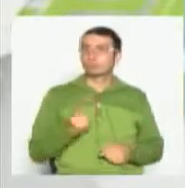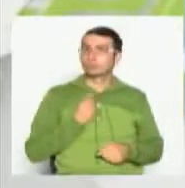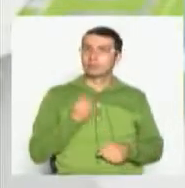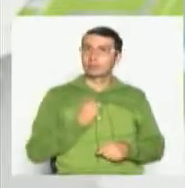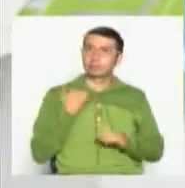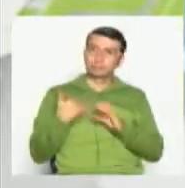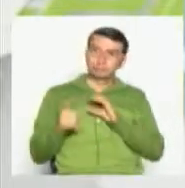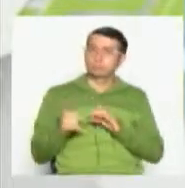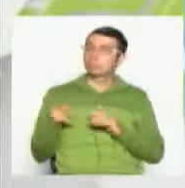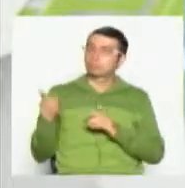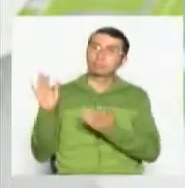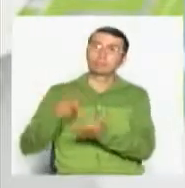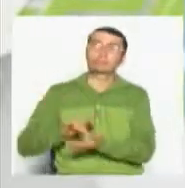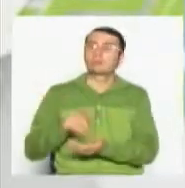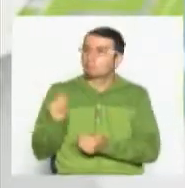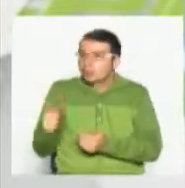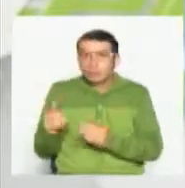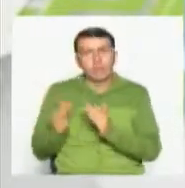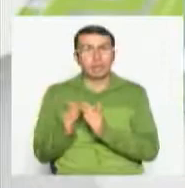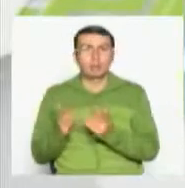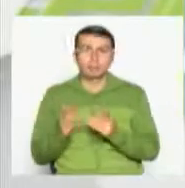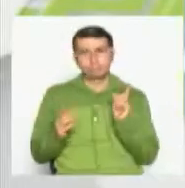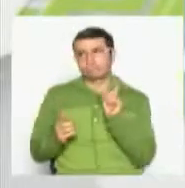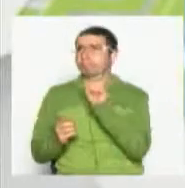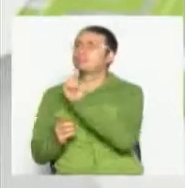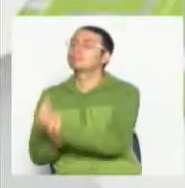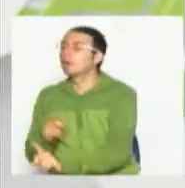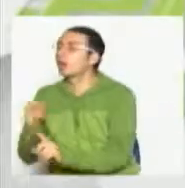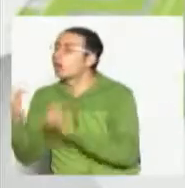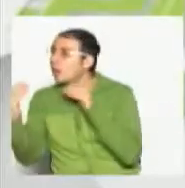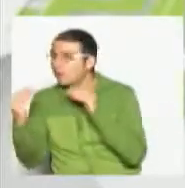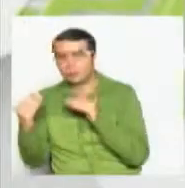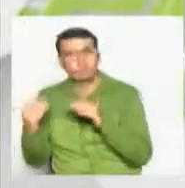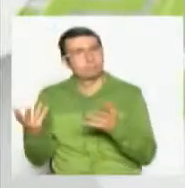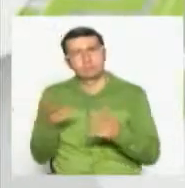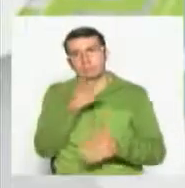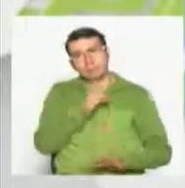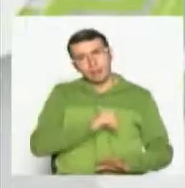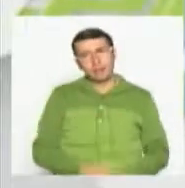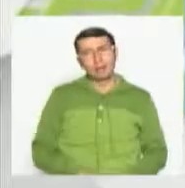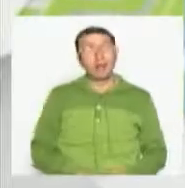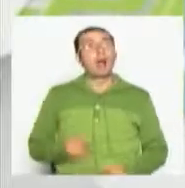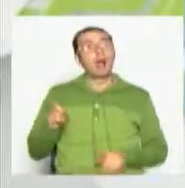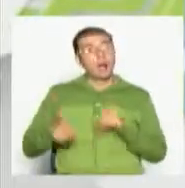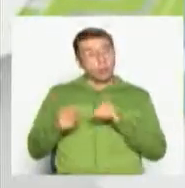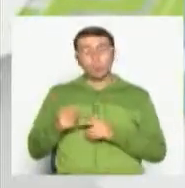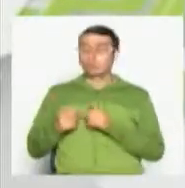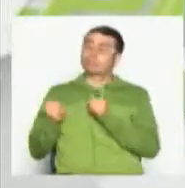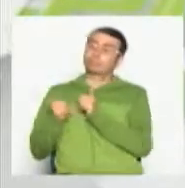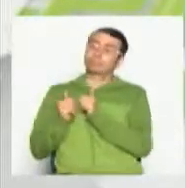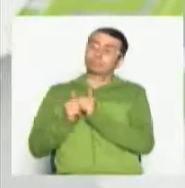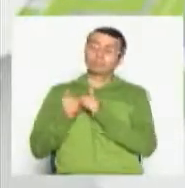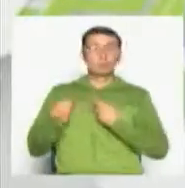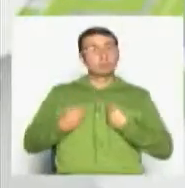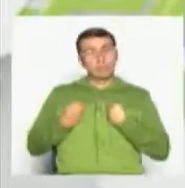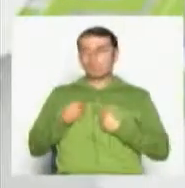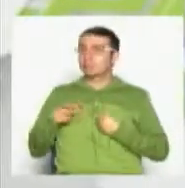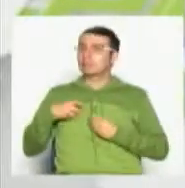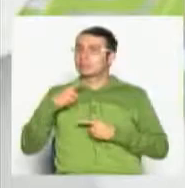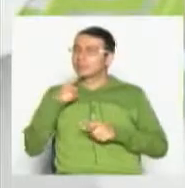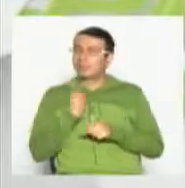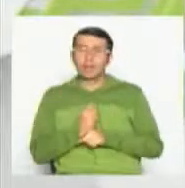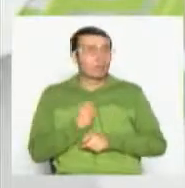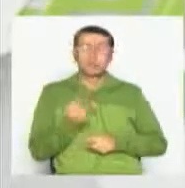muchachos es ahí, oiga, en su propia casa, ¿cierto? Parejas, que les he mencionado, que tienen dificultades porque él es